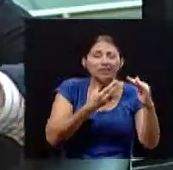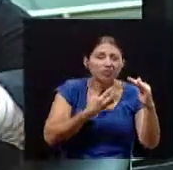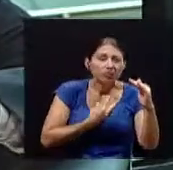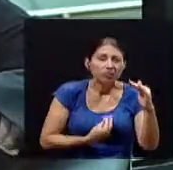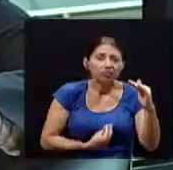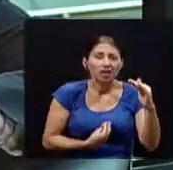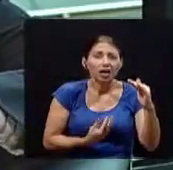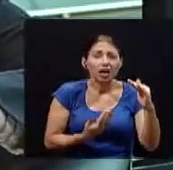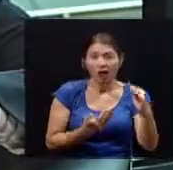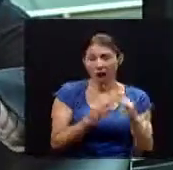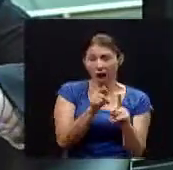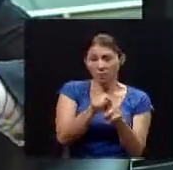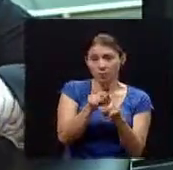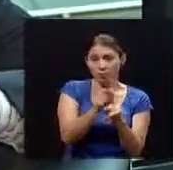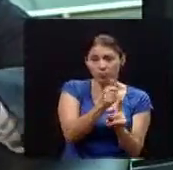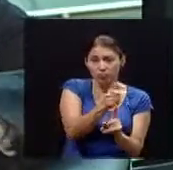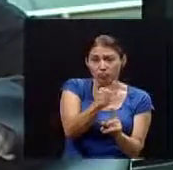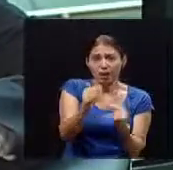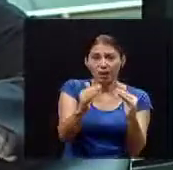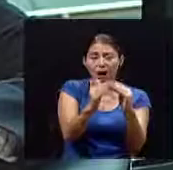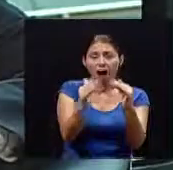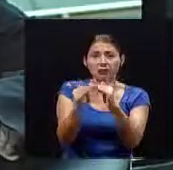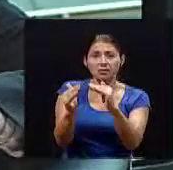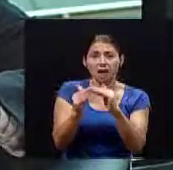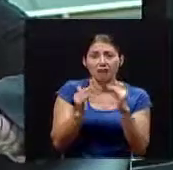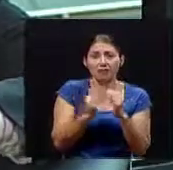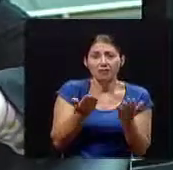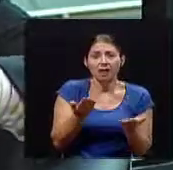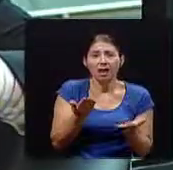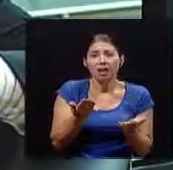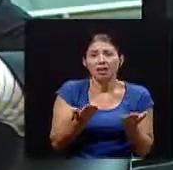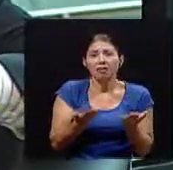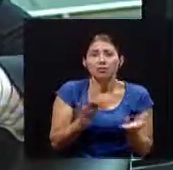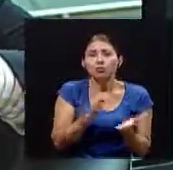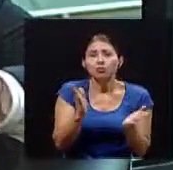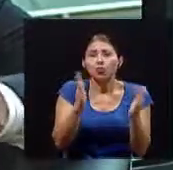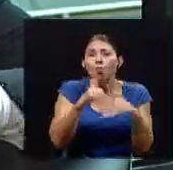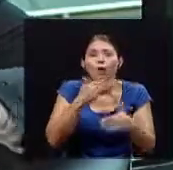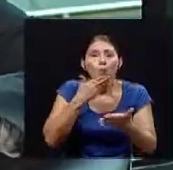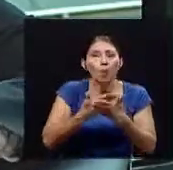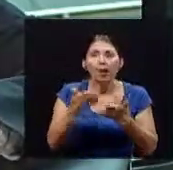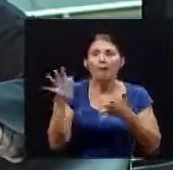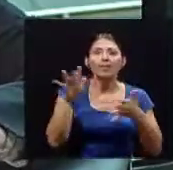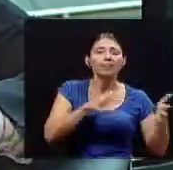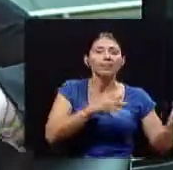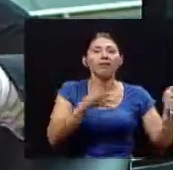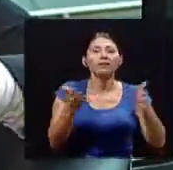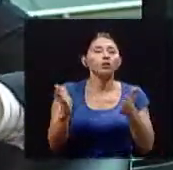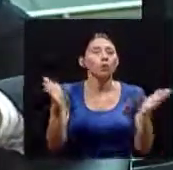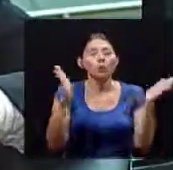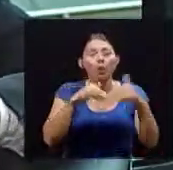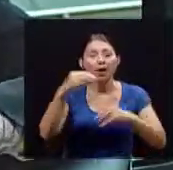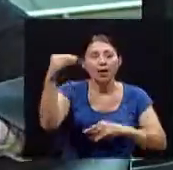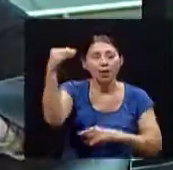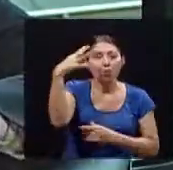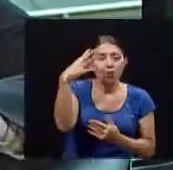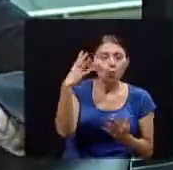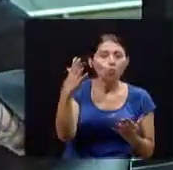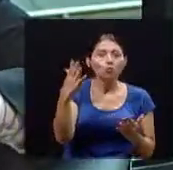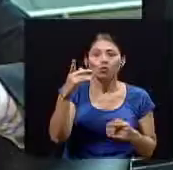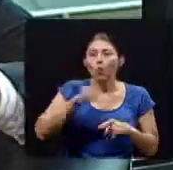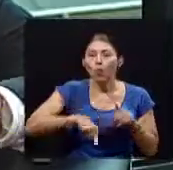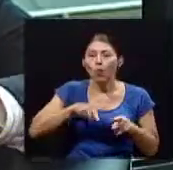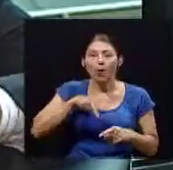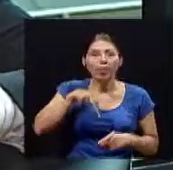mismas casas o los entornos en que ellos se manejan sin exposición a una buena ventilación a la luz a